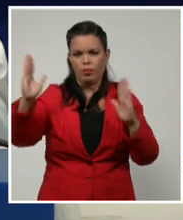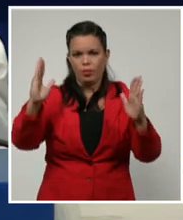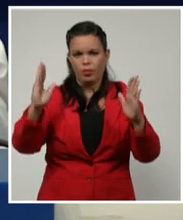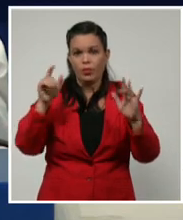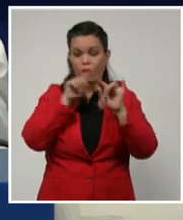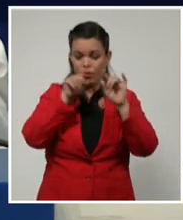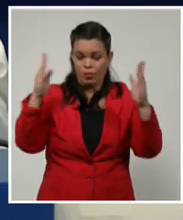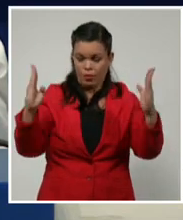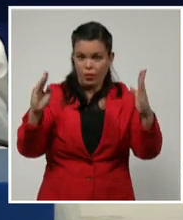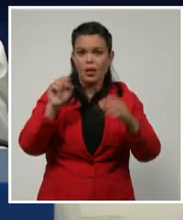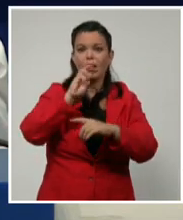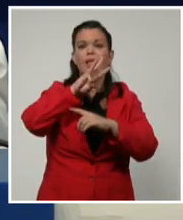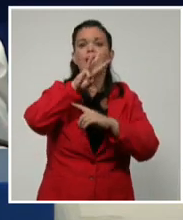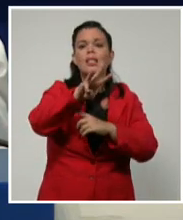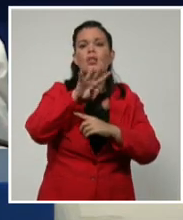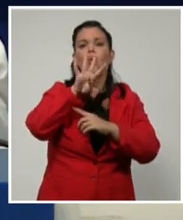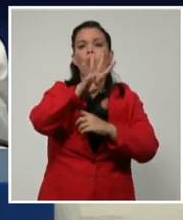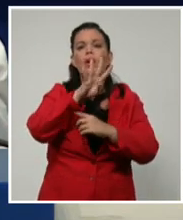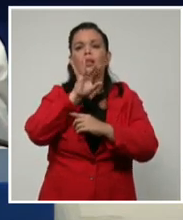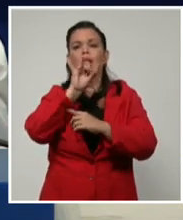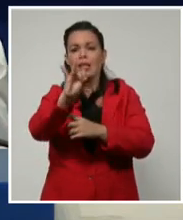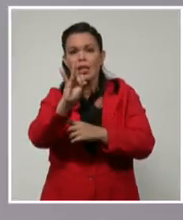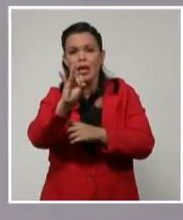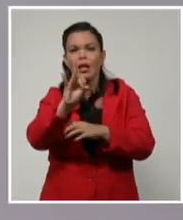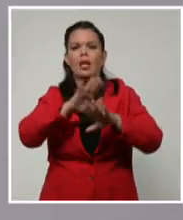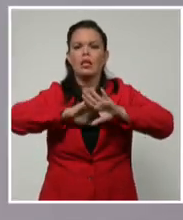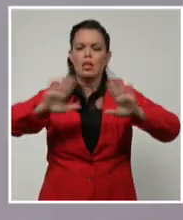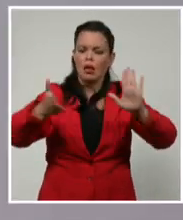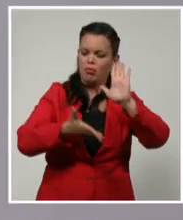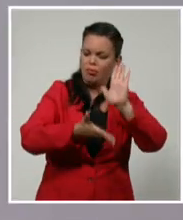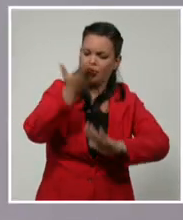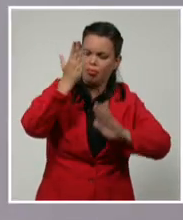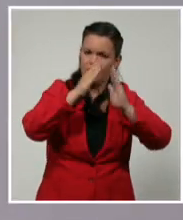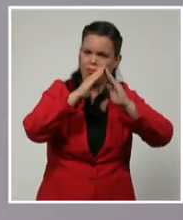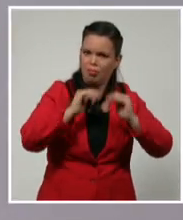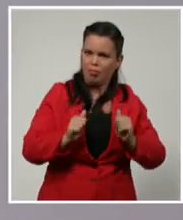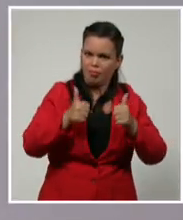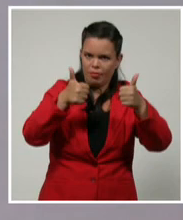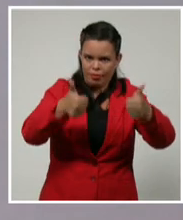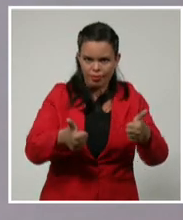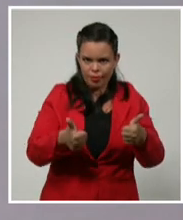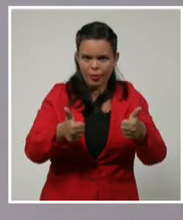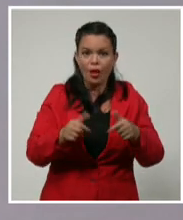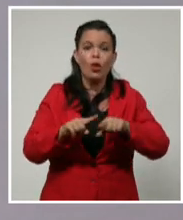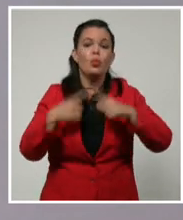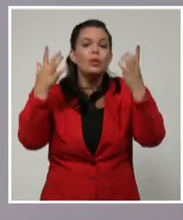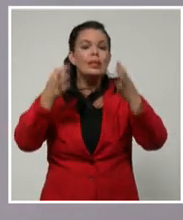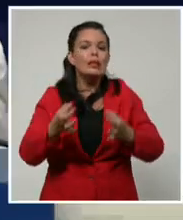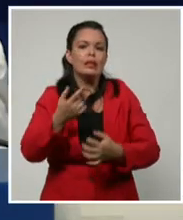ya se encuentran en estos momentos de alta. Porque además, decimos,